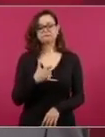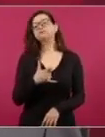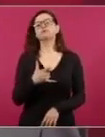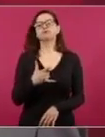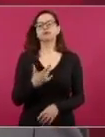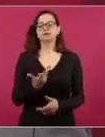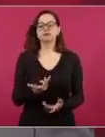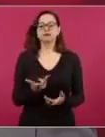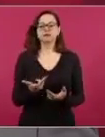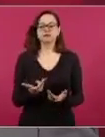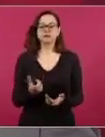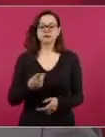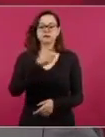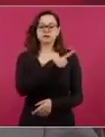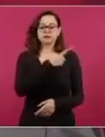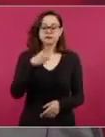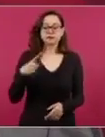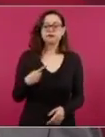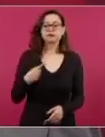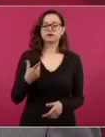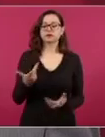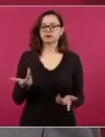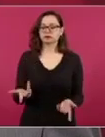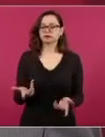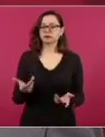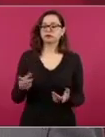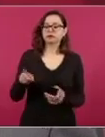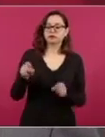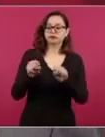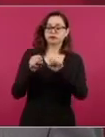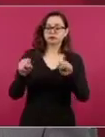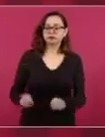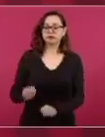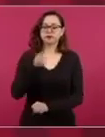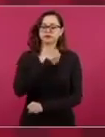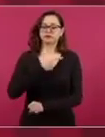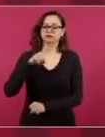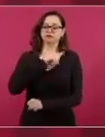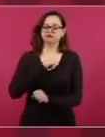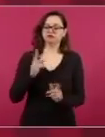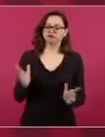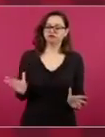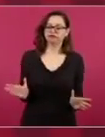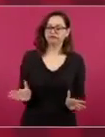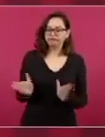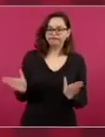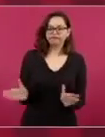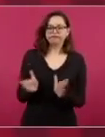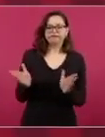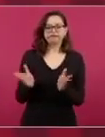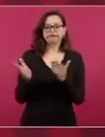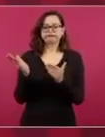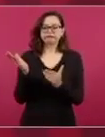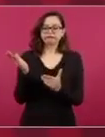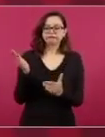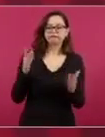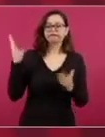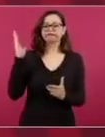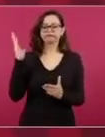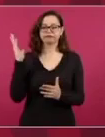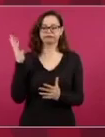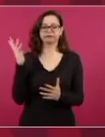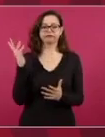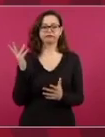levantar el sistema de salud pública y lo dejemos como uno de los